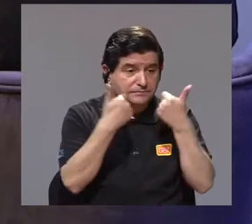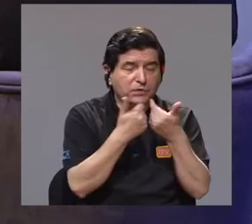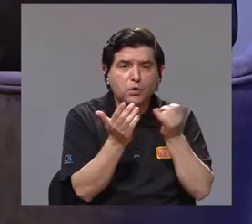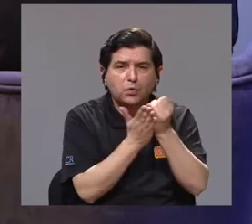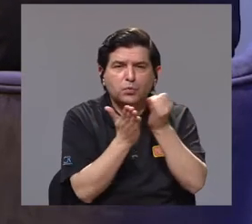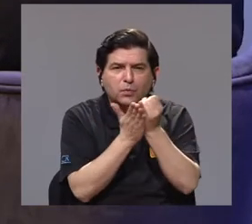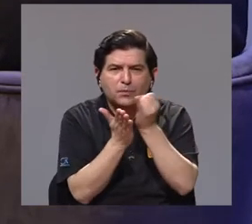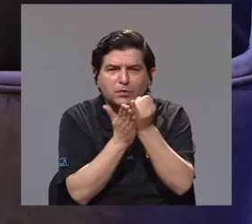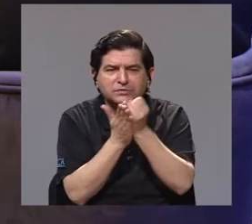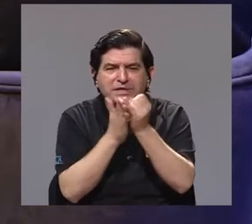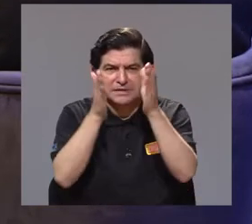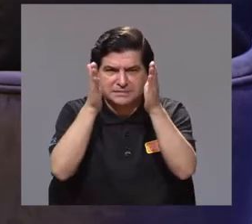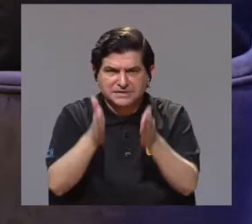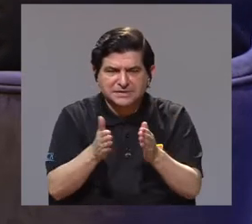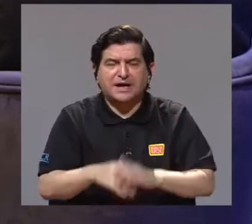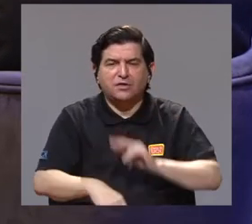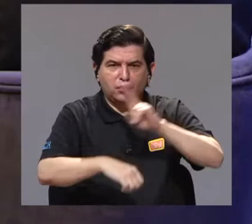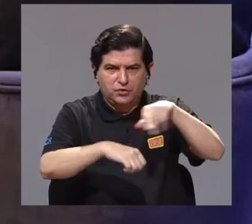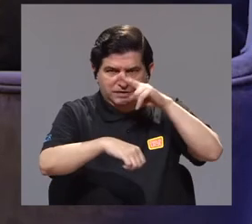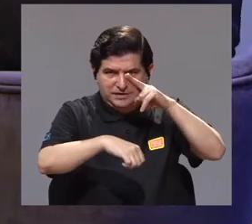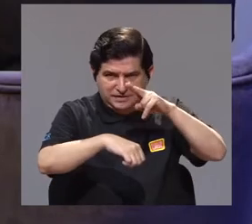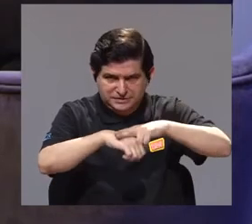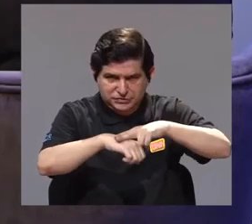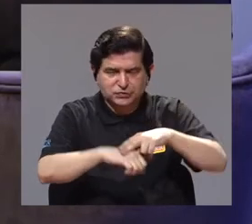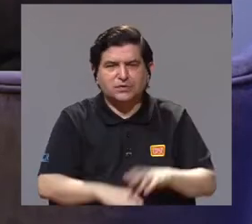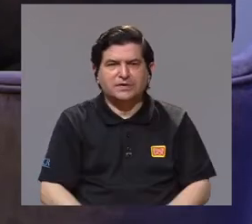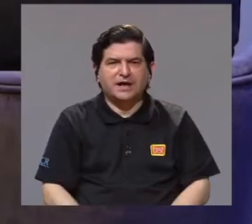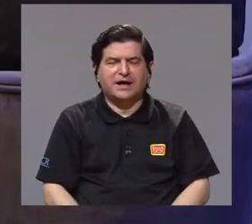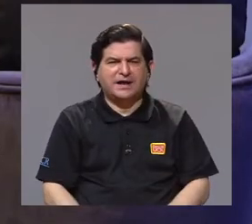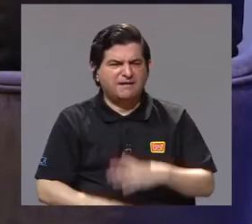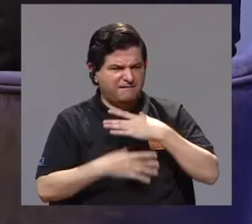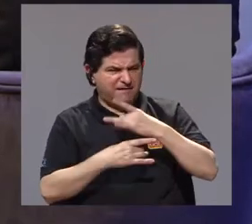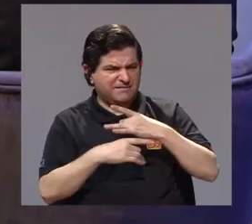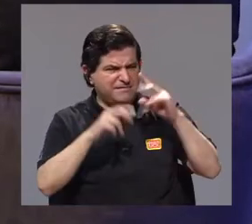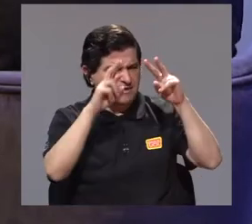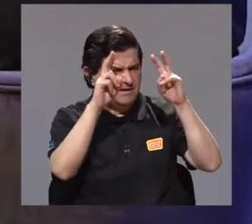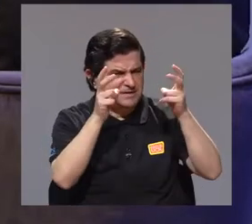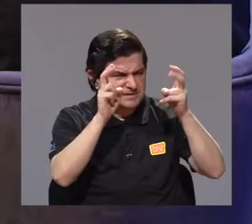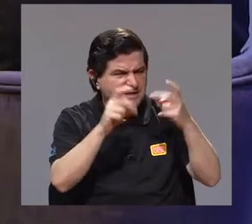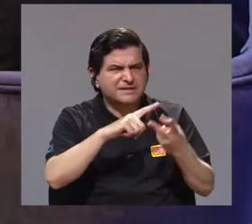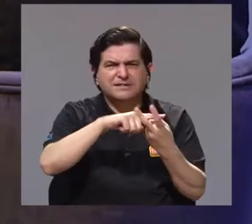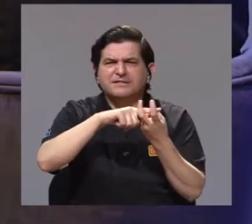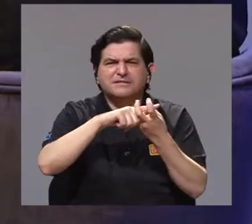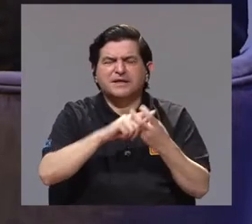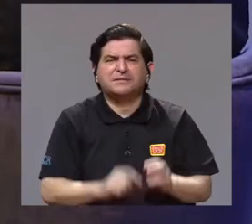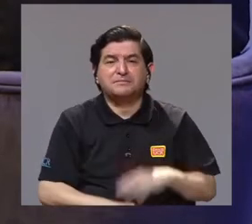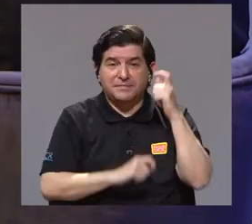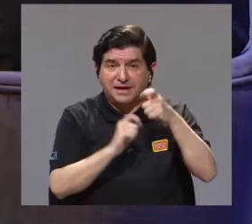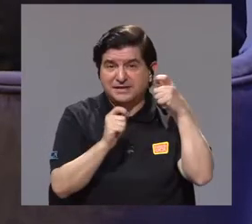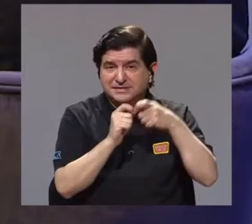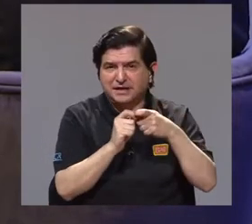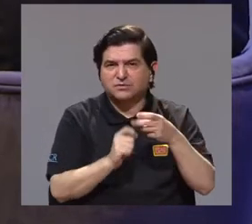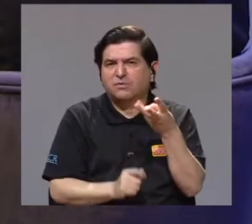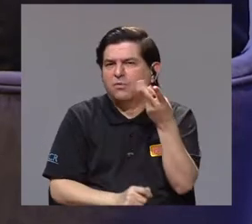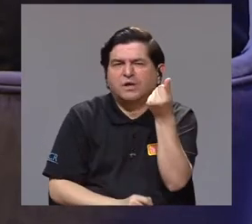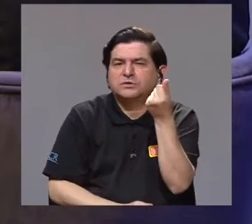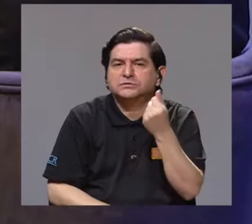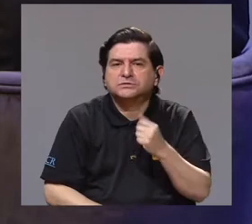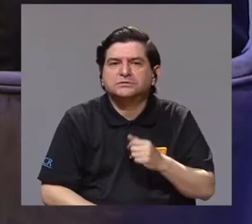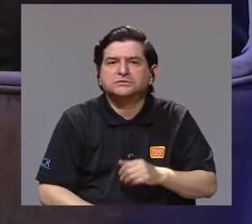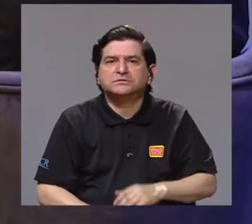¿Cuántos grupos de investigación a nivel nacional están interesados en el tema de los murciélagos